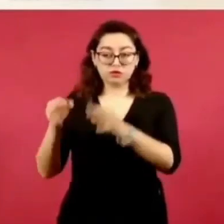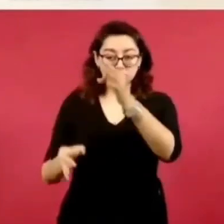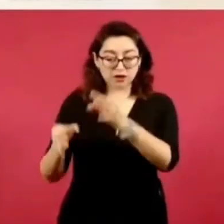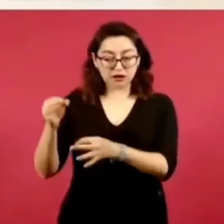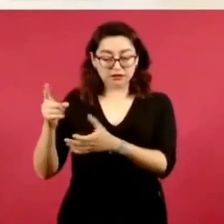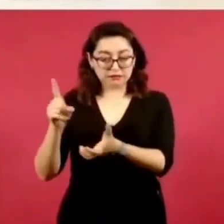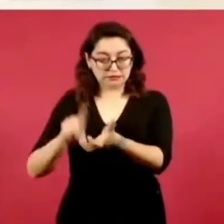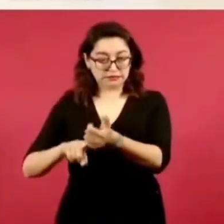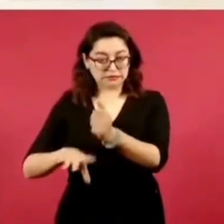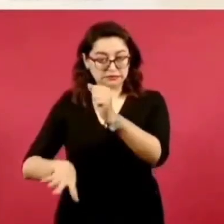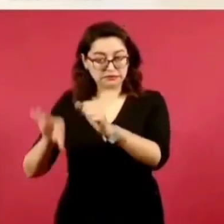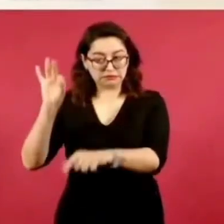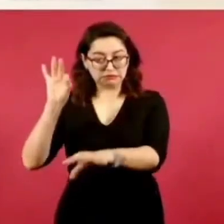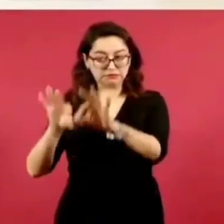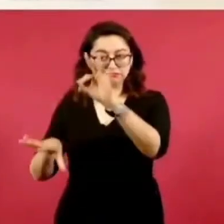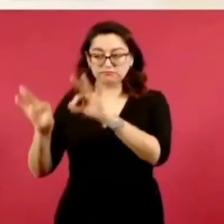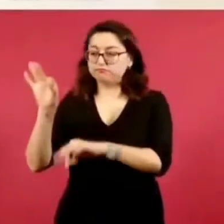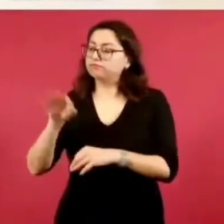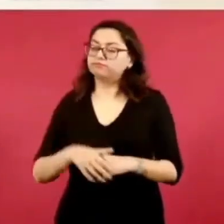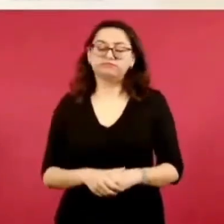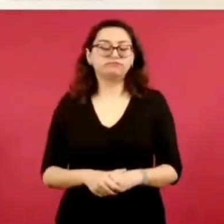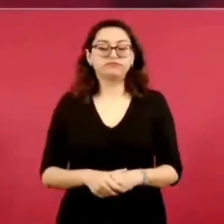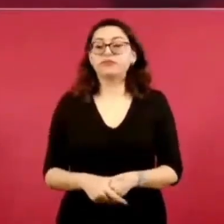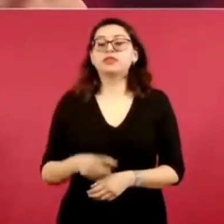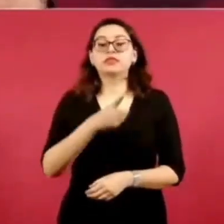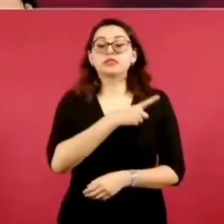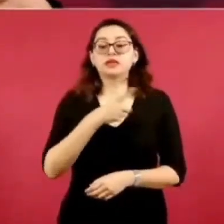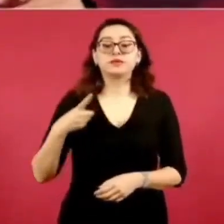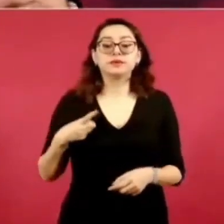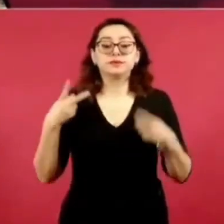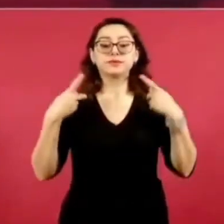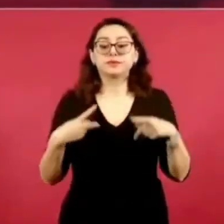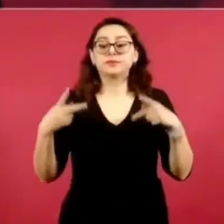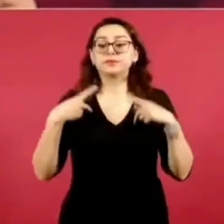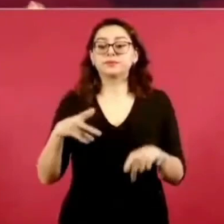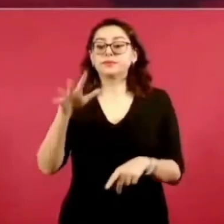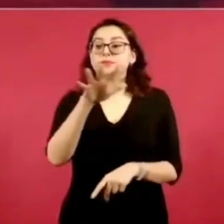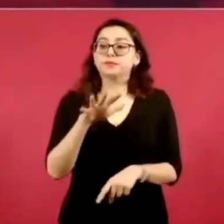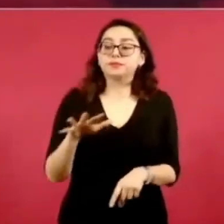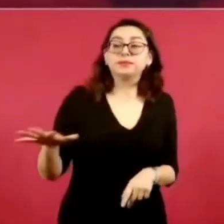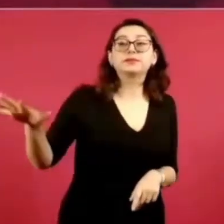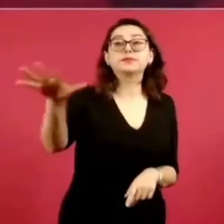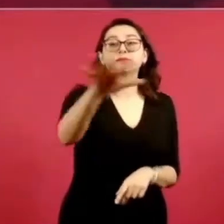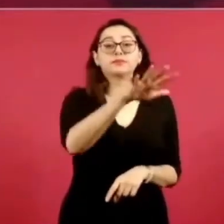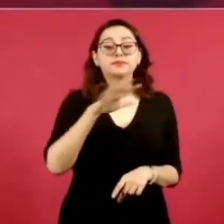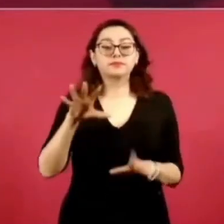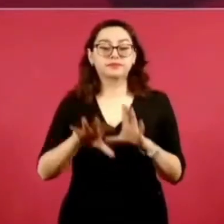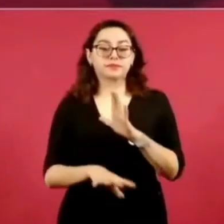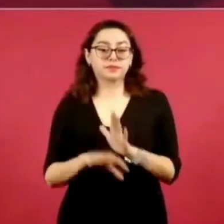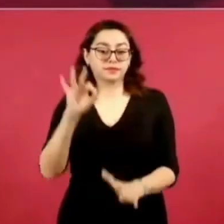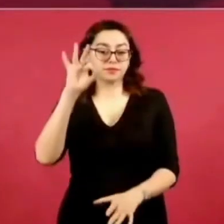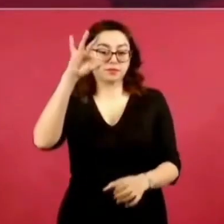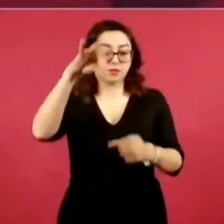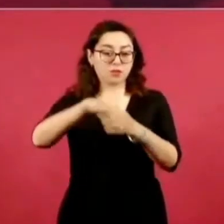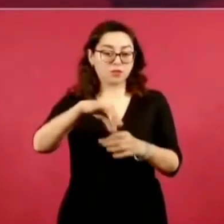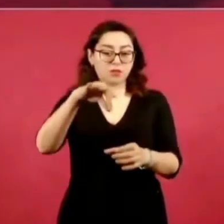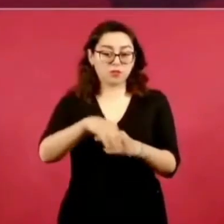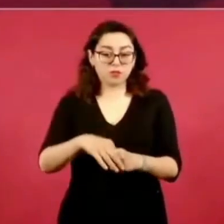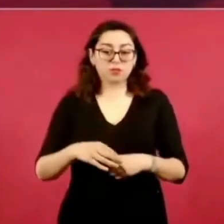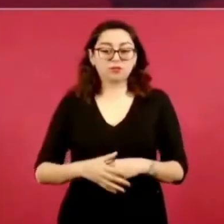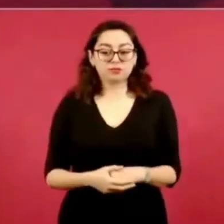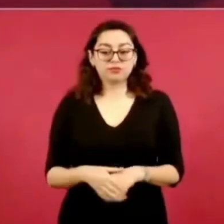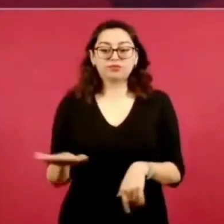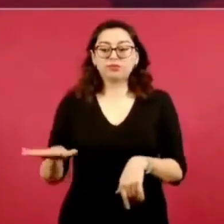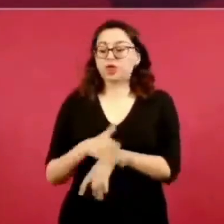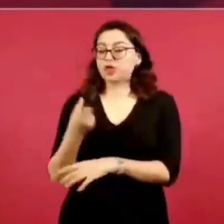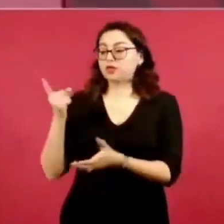porque también son muy pocos, 30, 40,